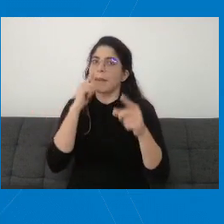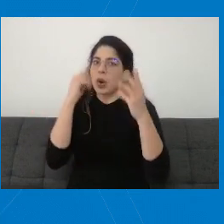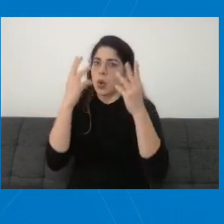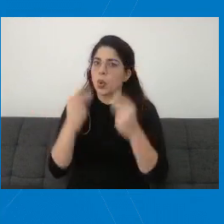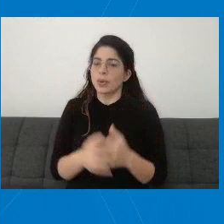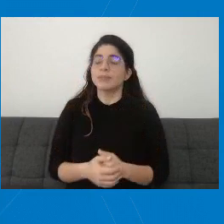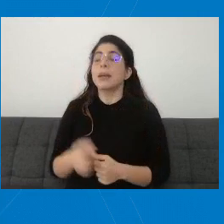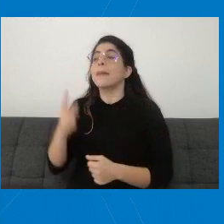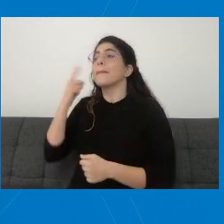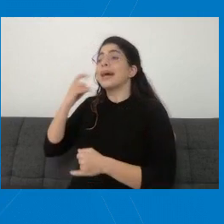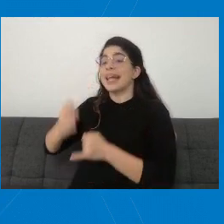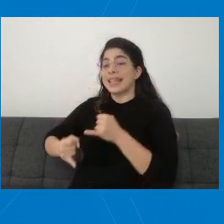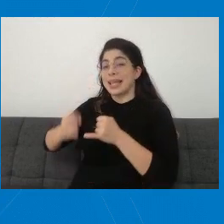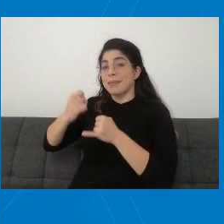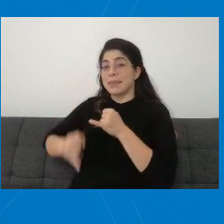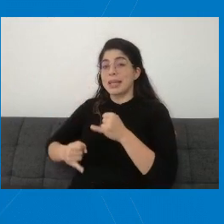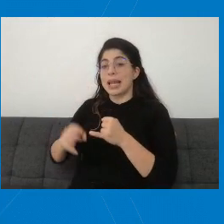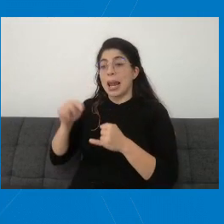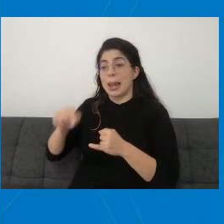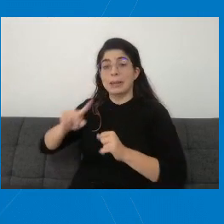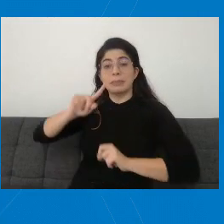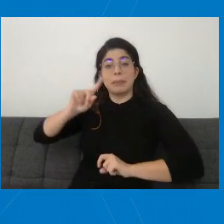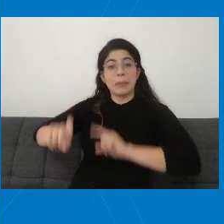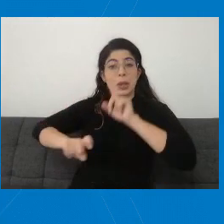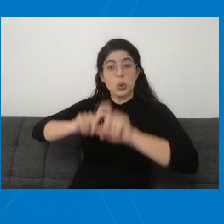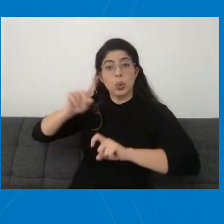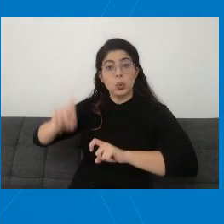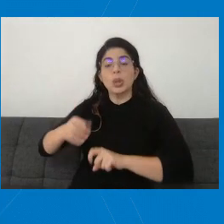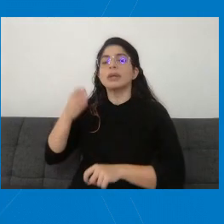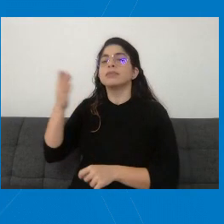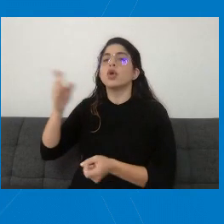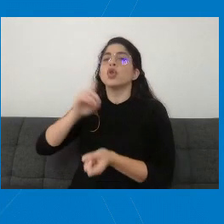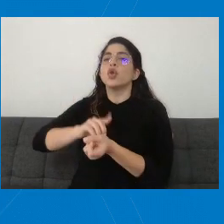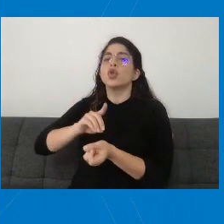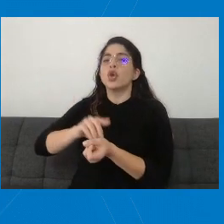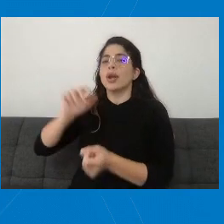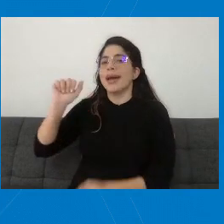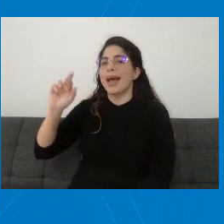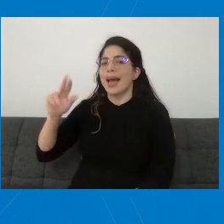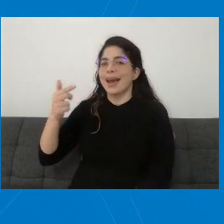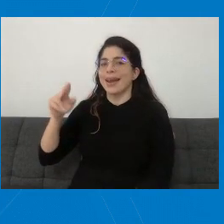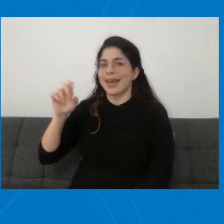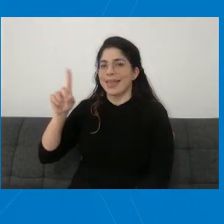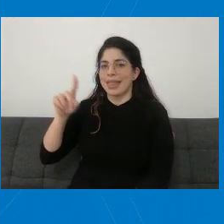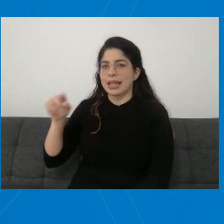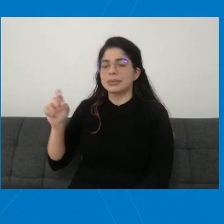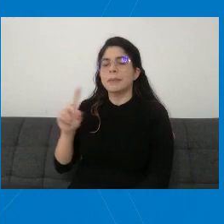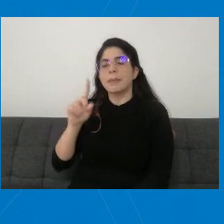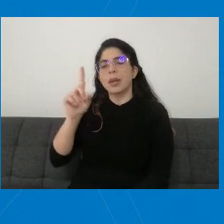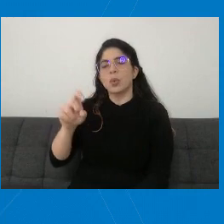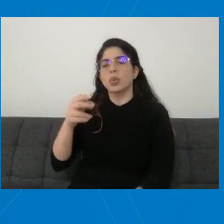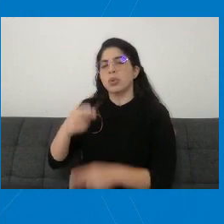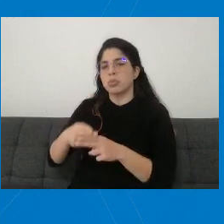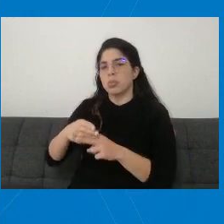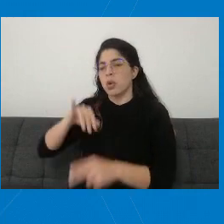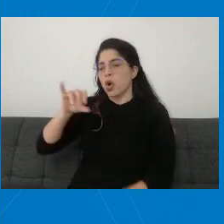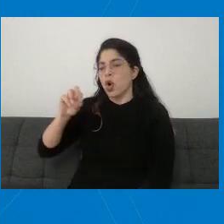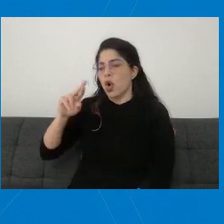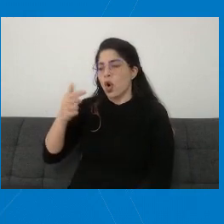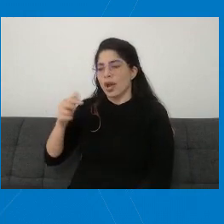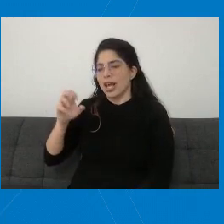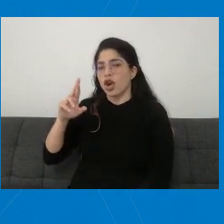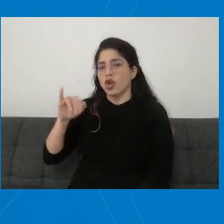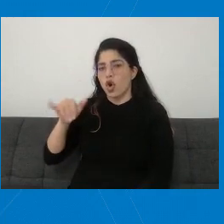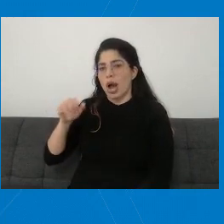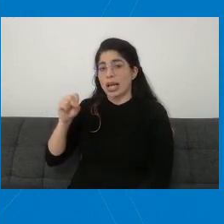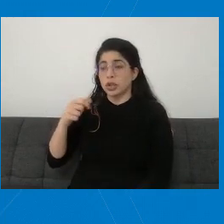esta parte de preguntas, para la doctora Arguedas, pregunta don Jorge Rojas, ¿puedo acompañar a